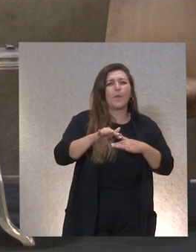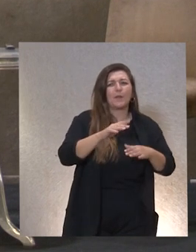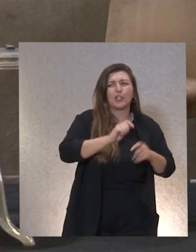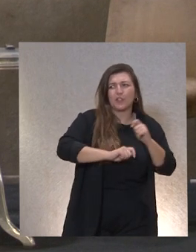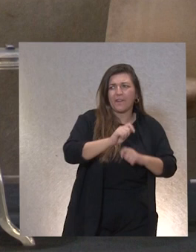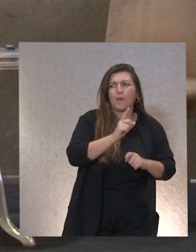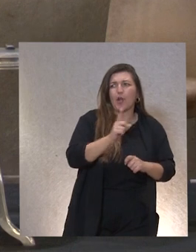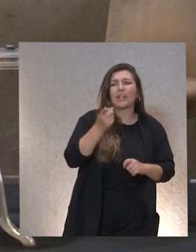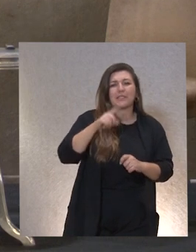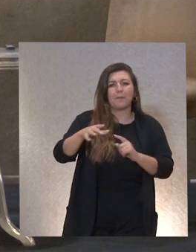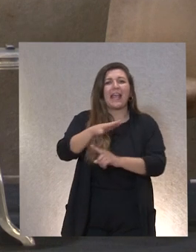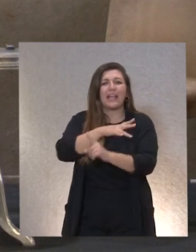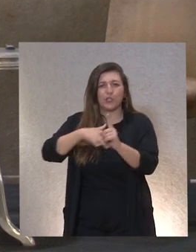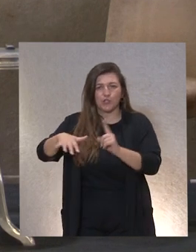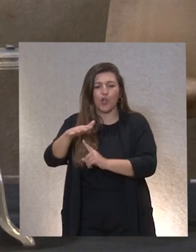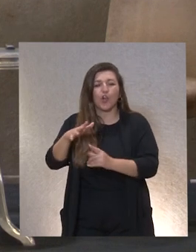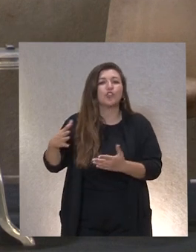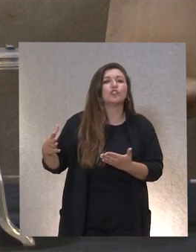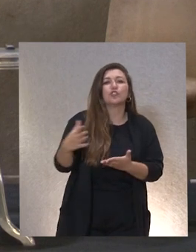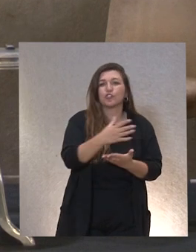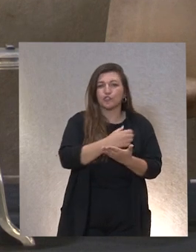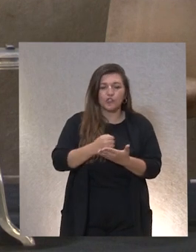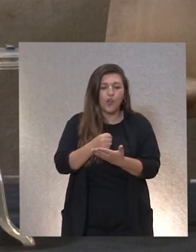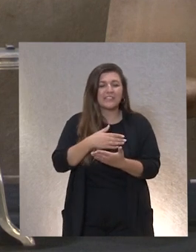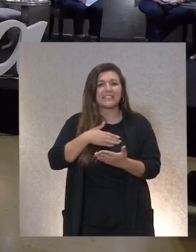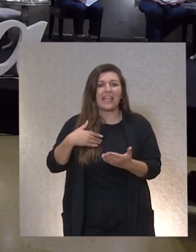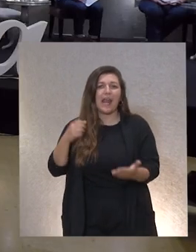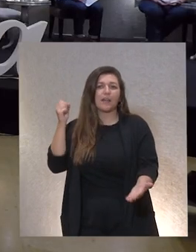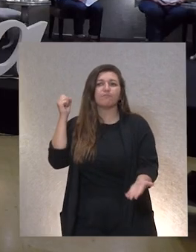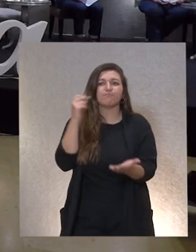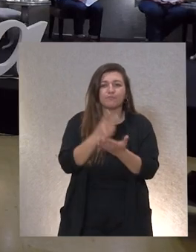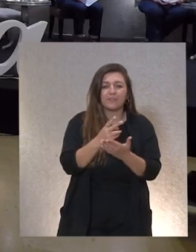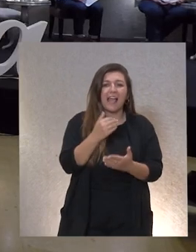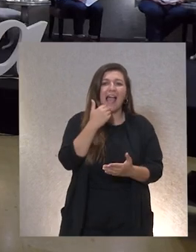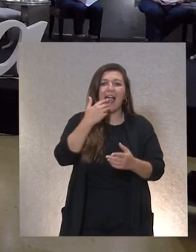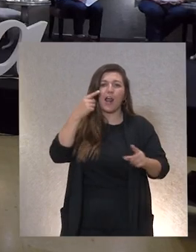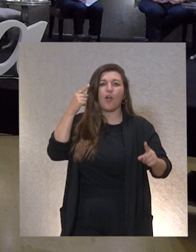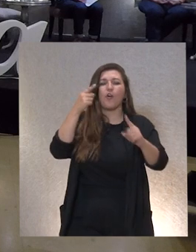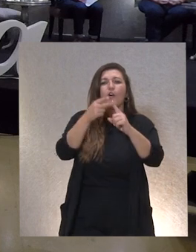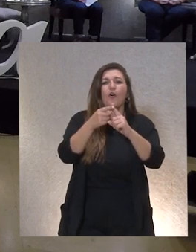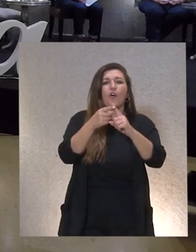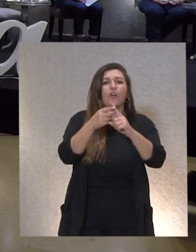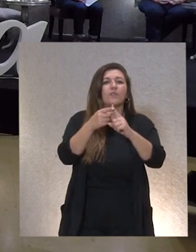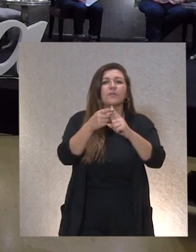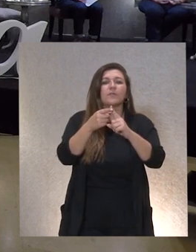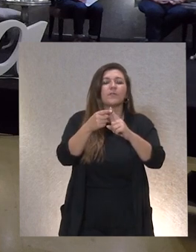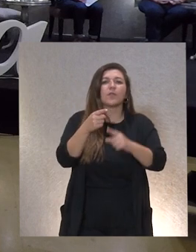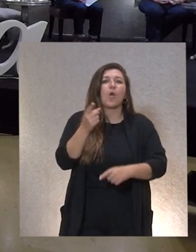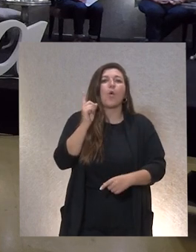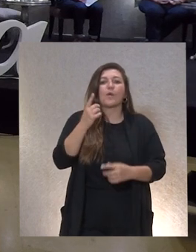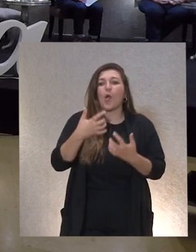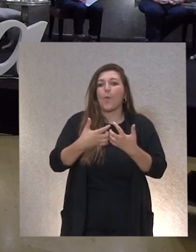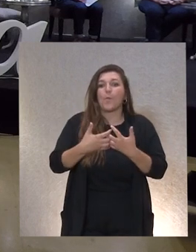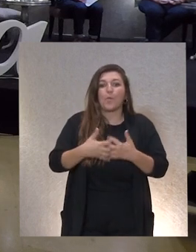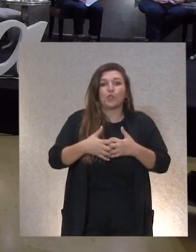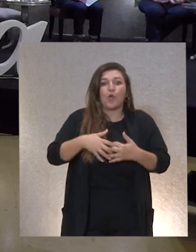sino del entorno todos estamos apostando hacia algo que yo creo que es el único motor que